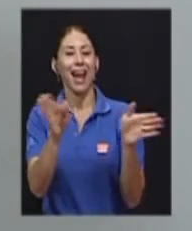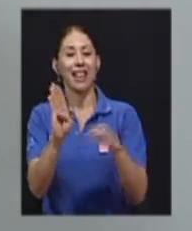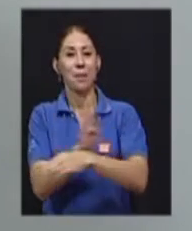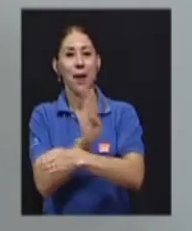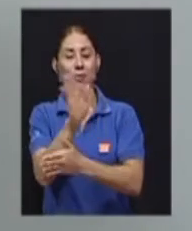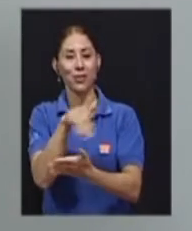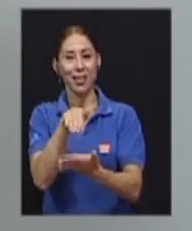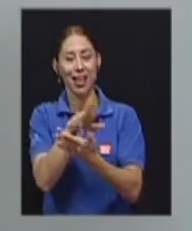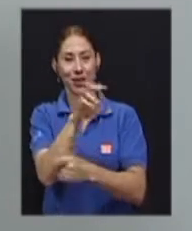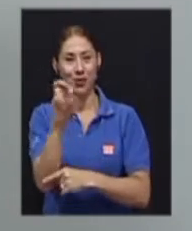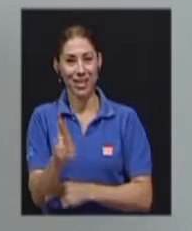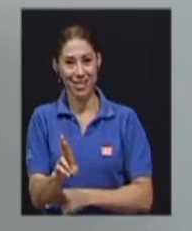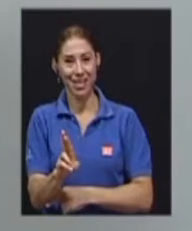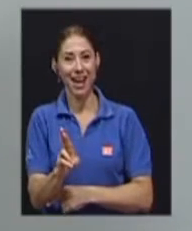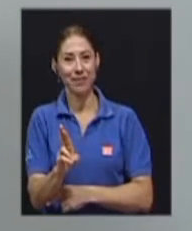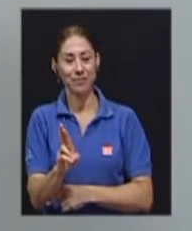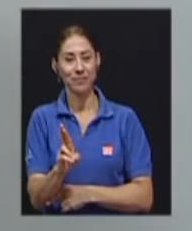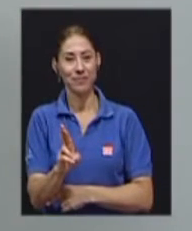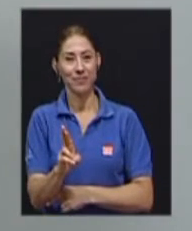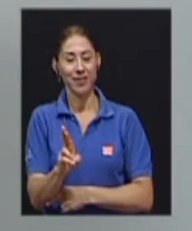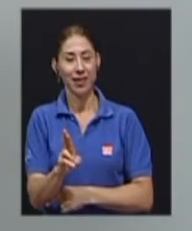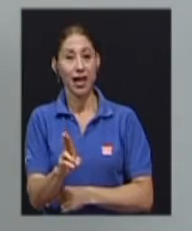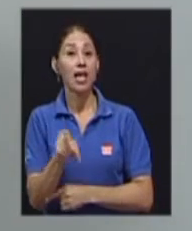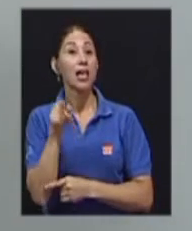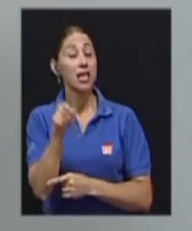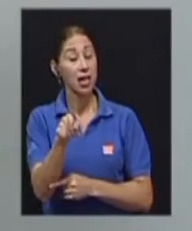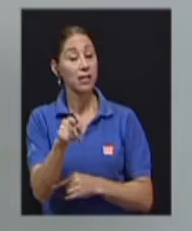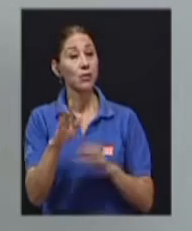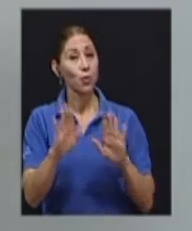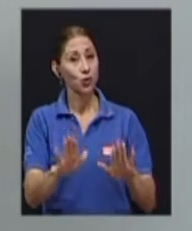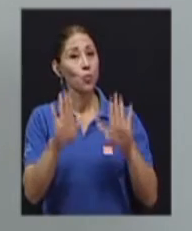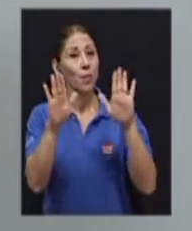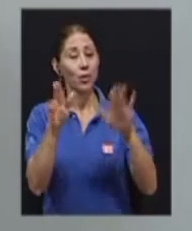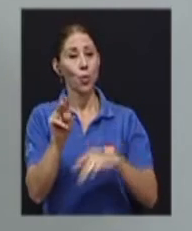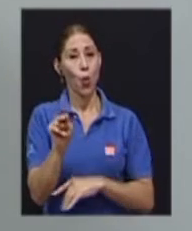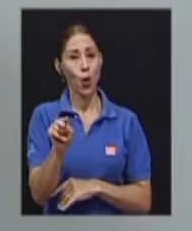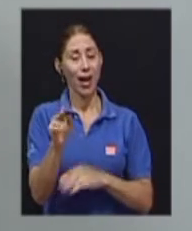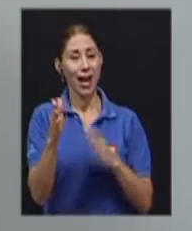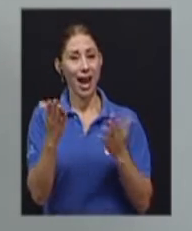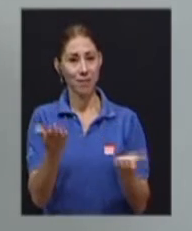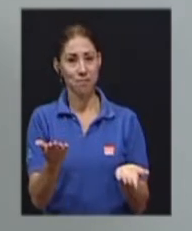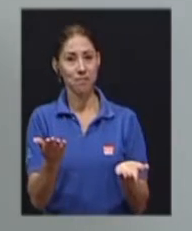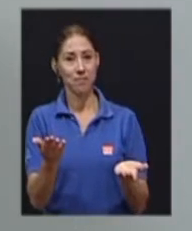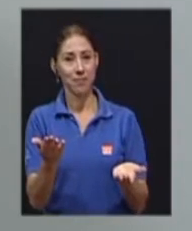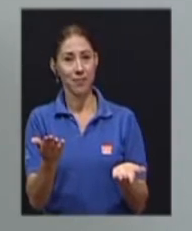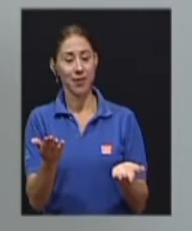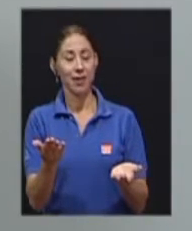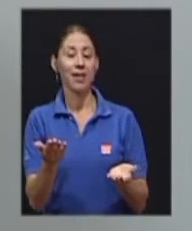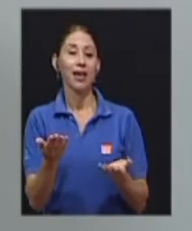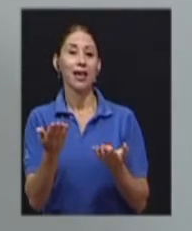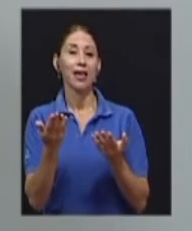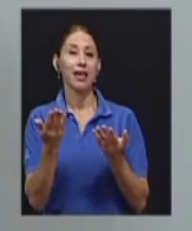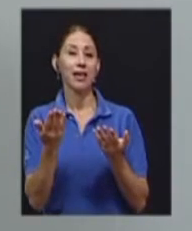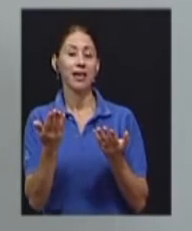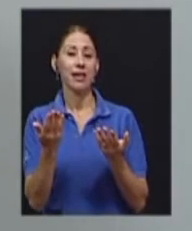y es un estupendo colega y en él pues